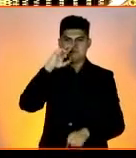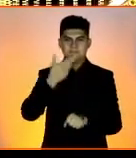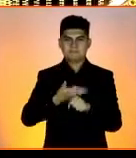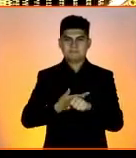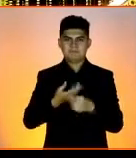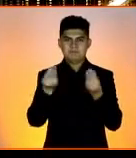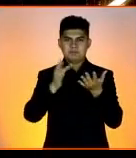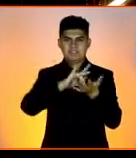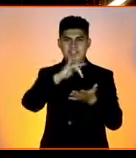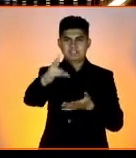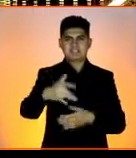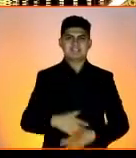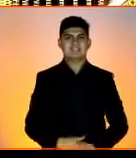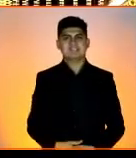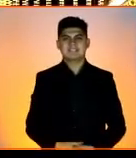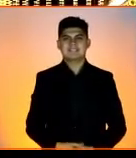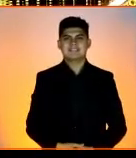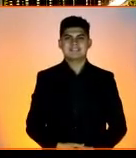Muchas gracias.